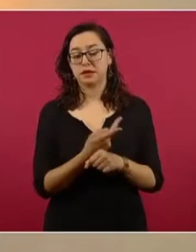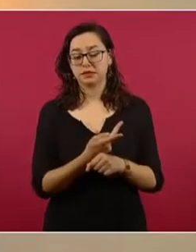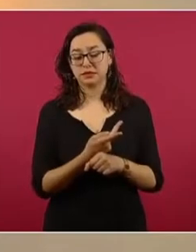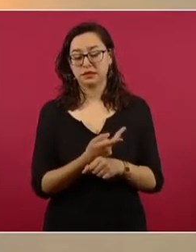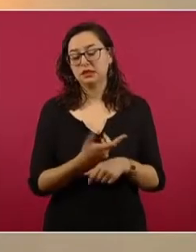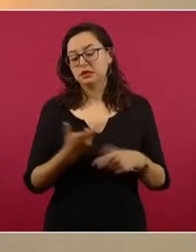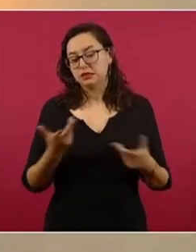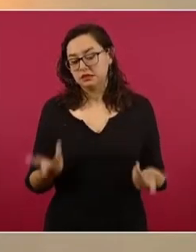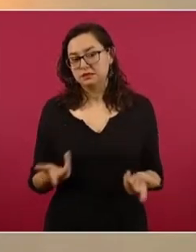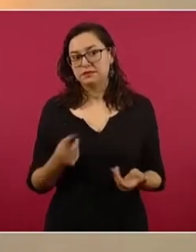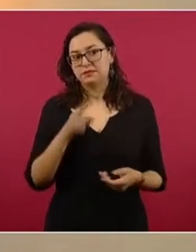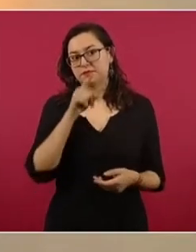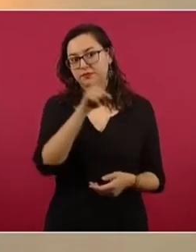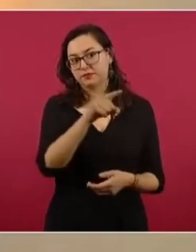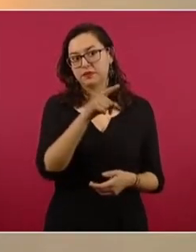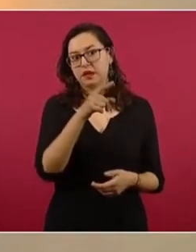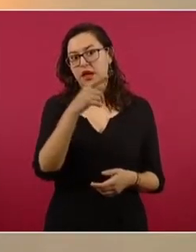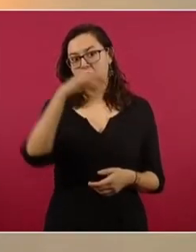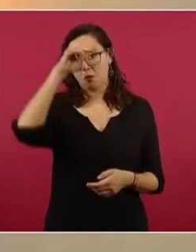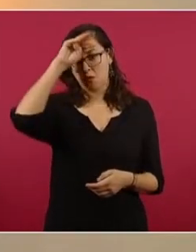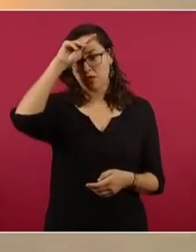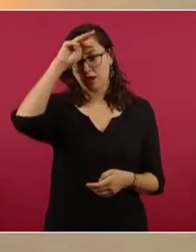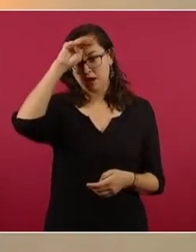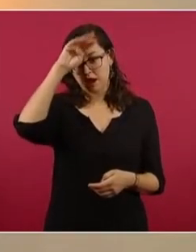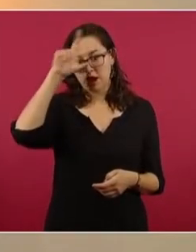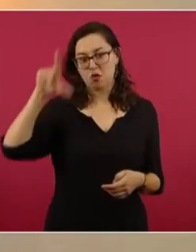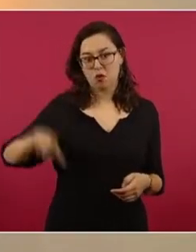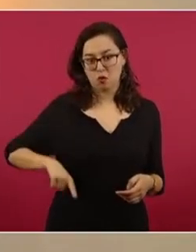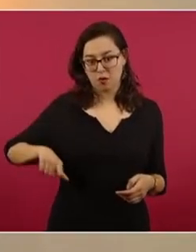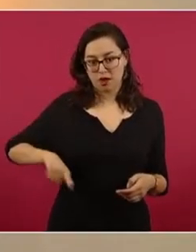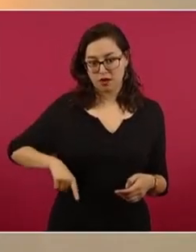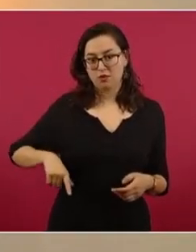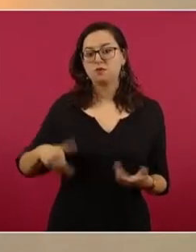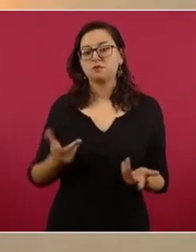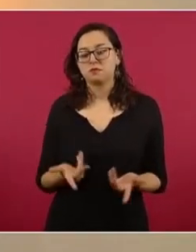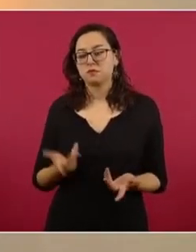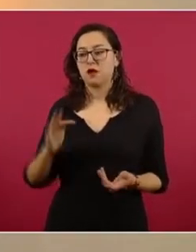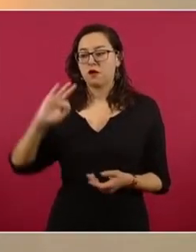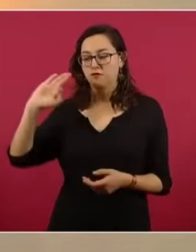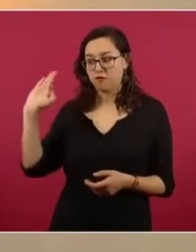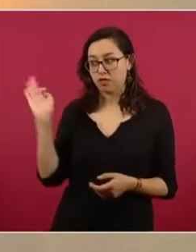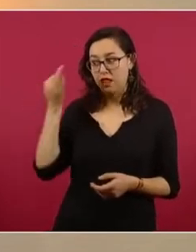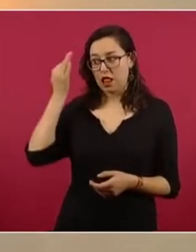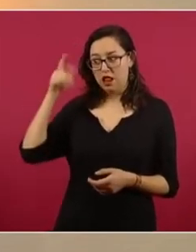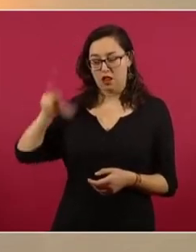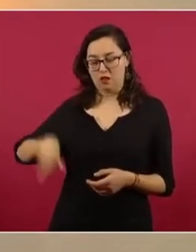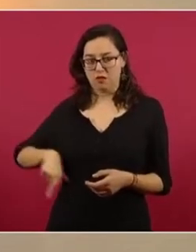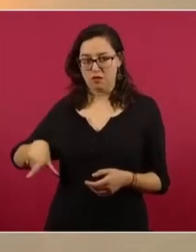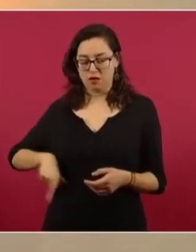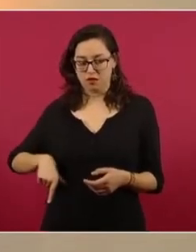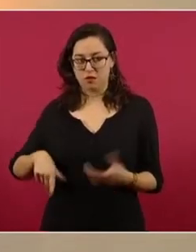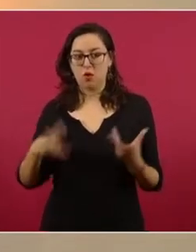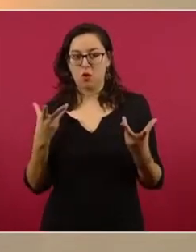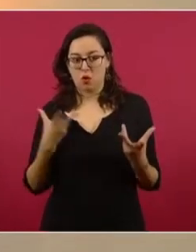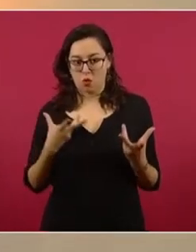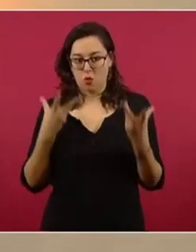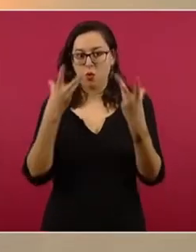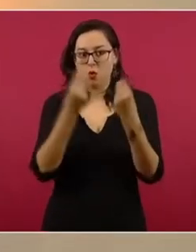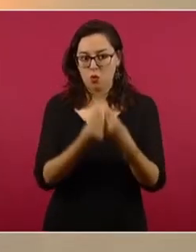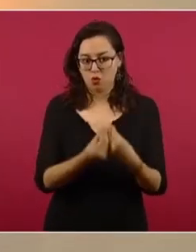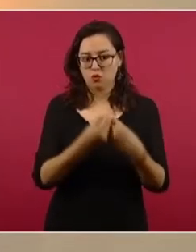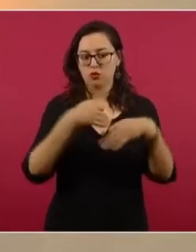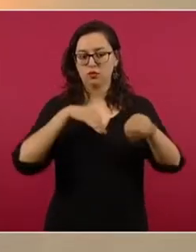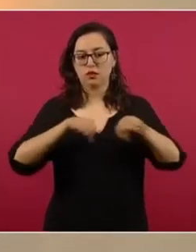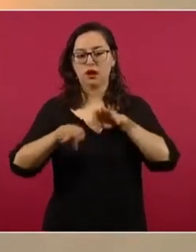colaboración que el gobierno de México lleva a cabo con el gobierno de Nuevo León y la Fiscalía de Nuevo León